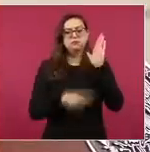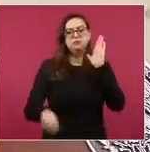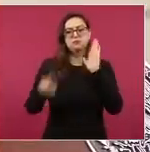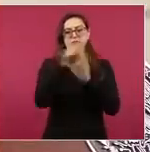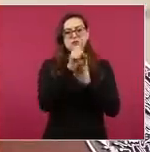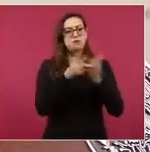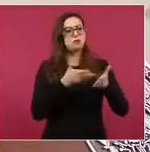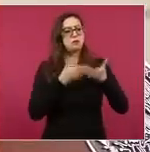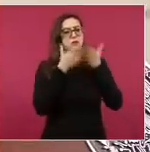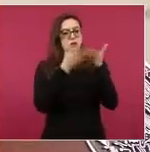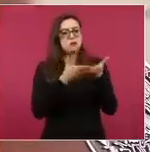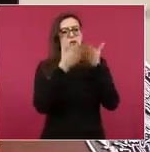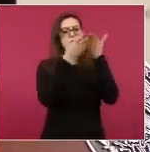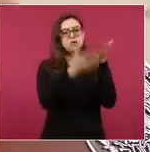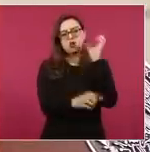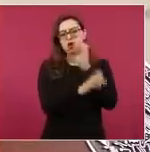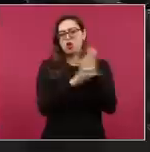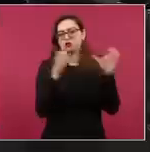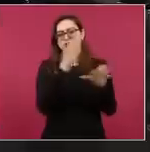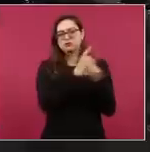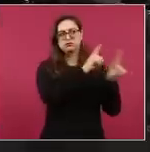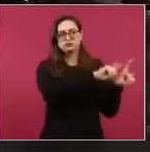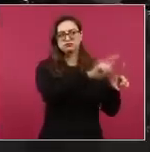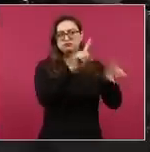yates y muchos bienes.